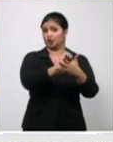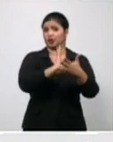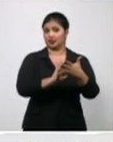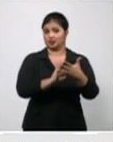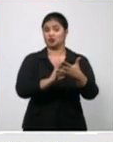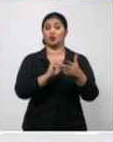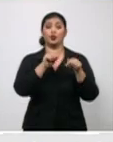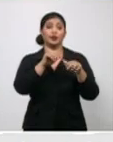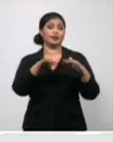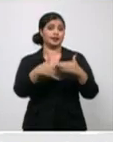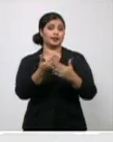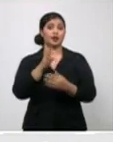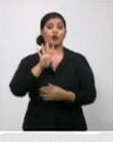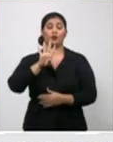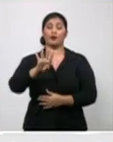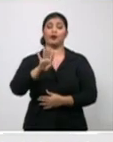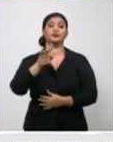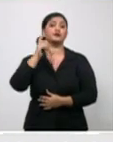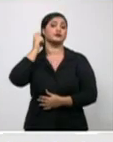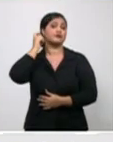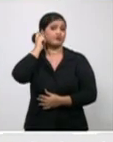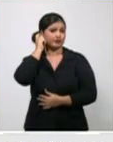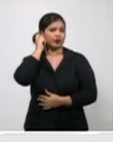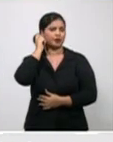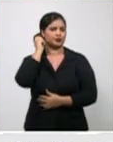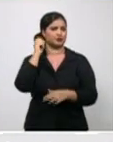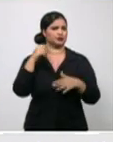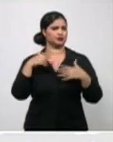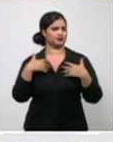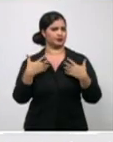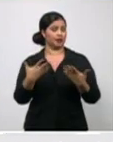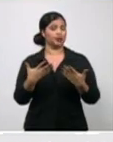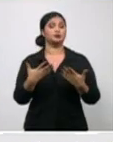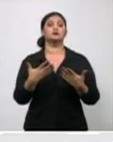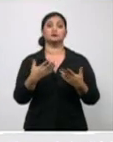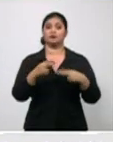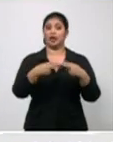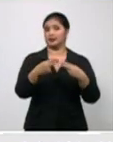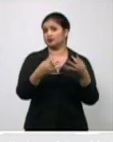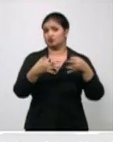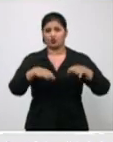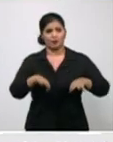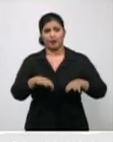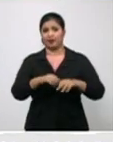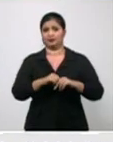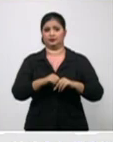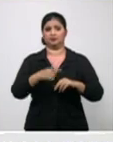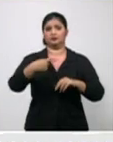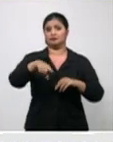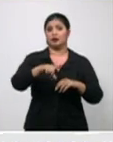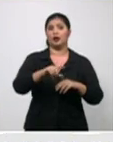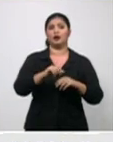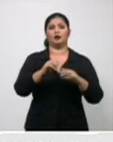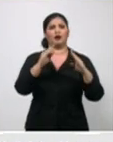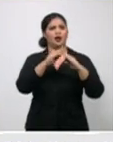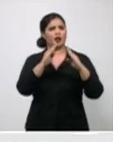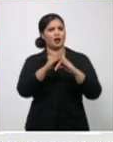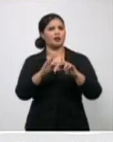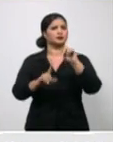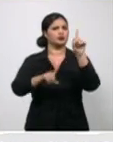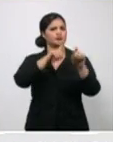febrero se identifica por la pesquisa que se estaba realizando con tos húmeda,